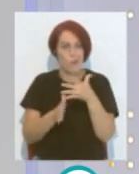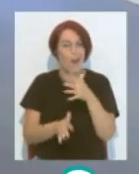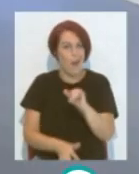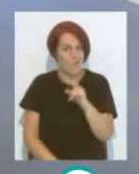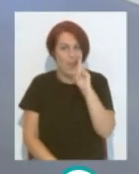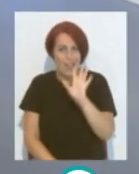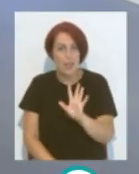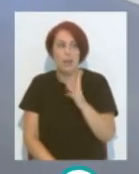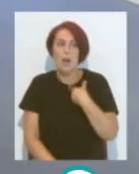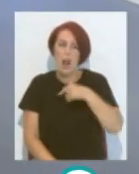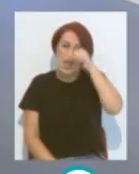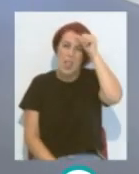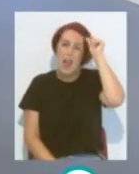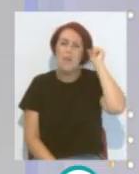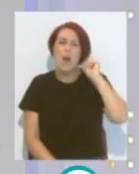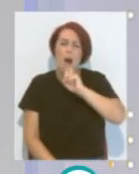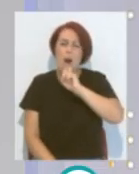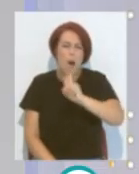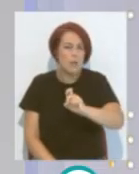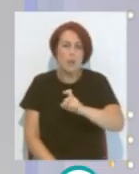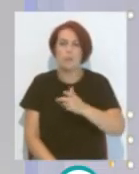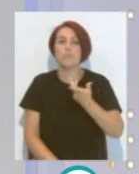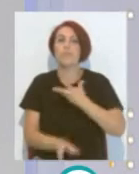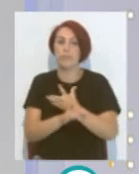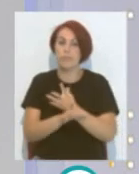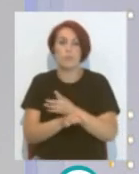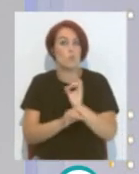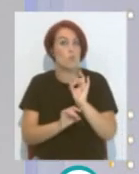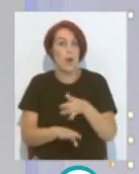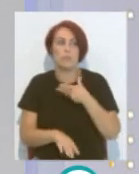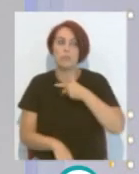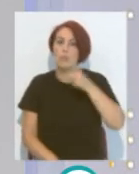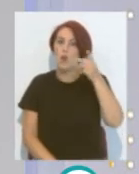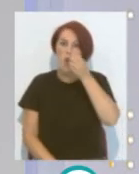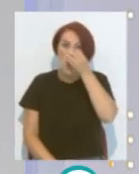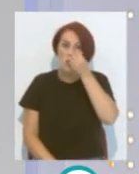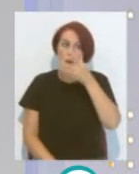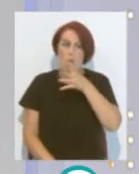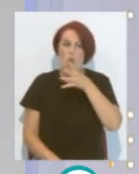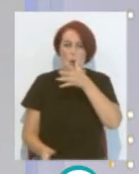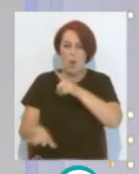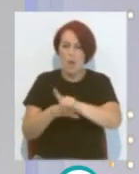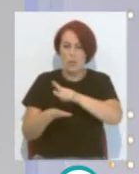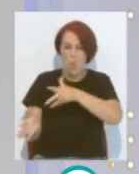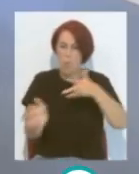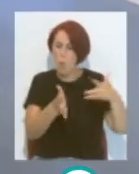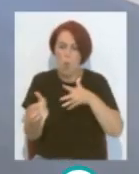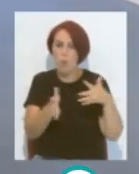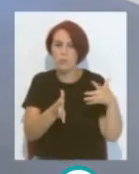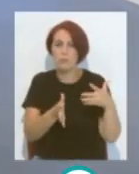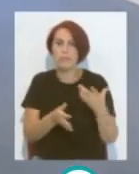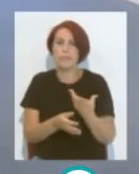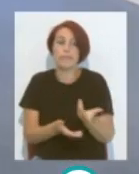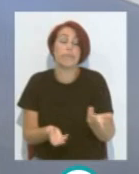jugadores Allí también El Rosal Imagínate Porque allí el Levante Pega Y pega bien Sí, bueno